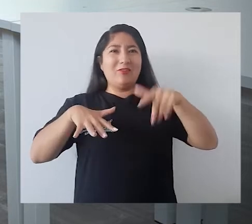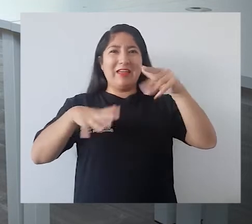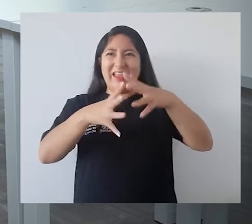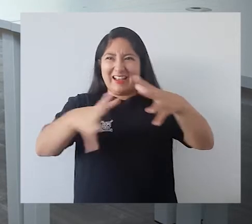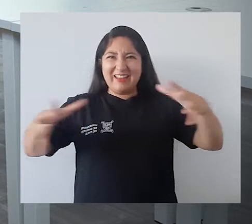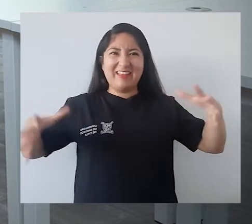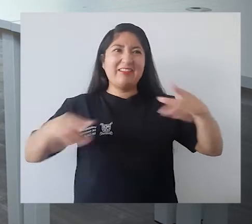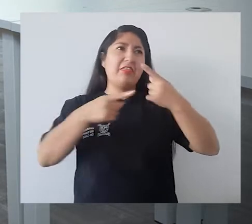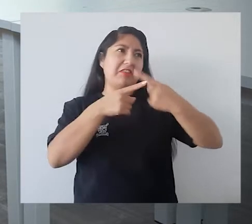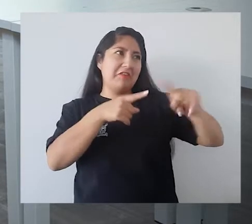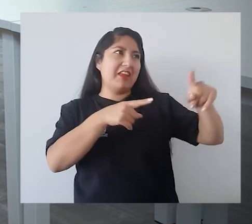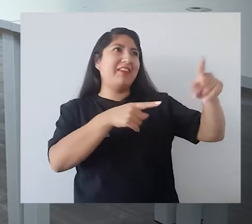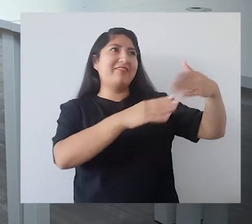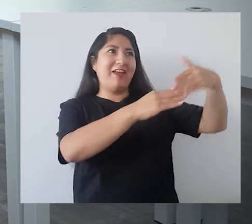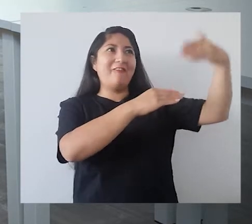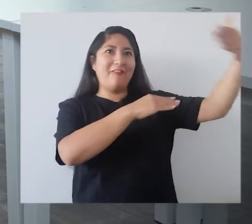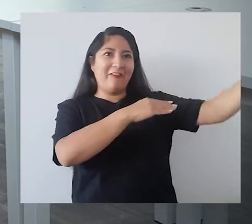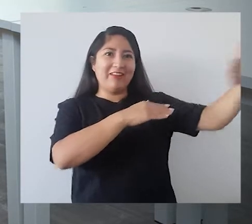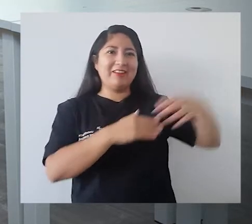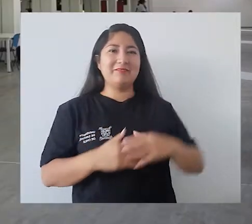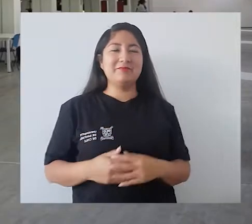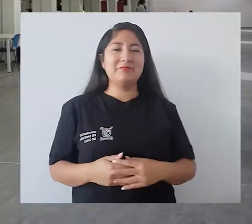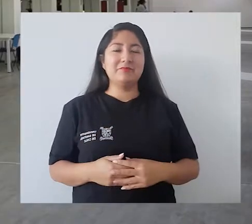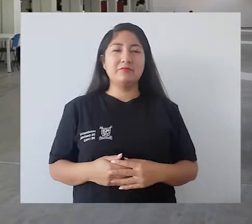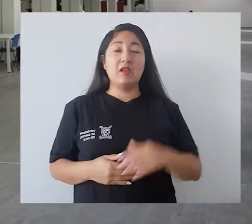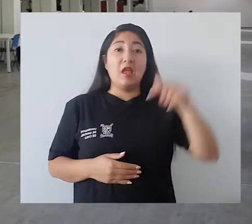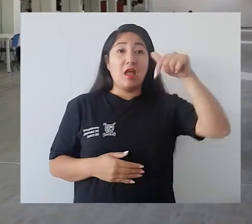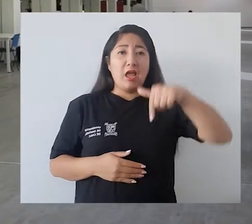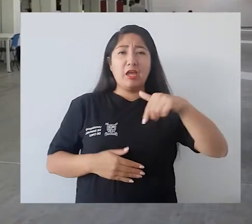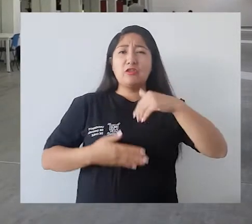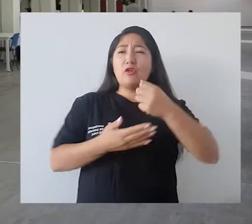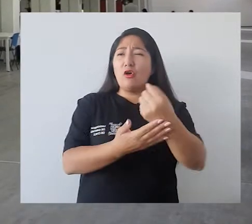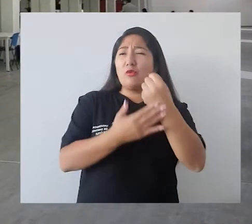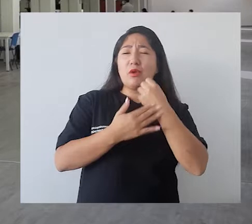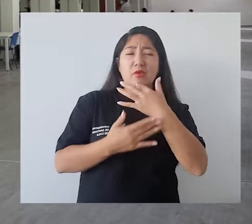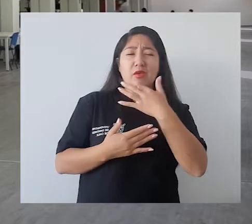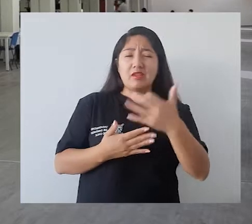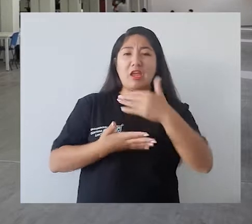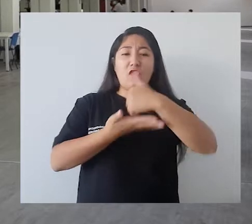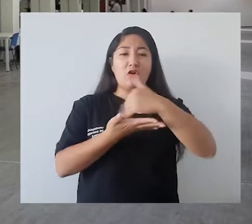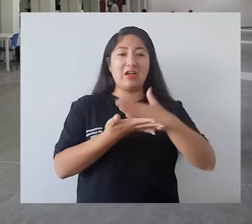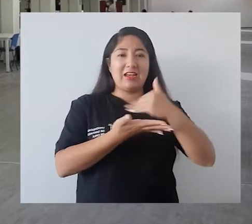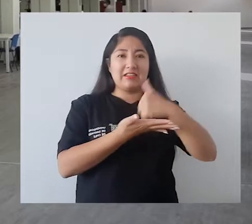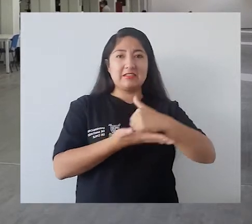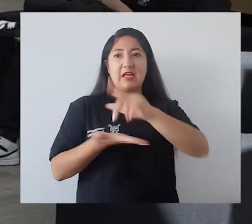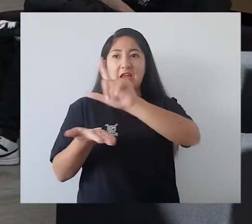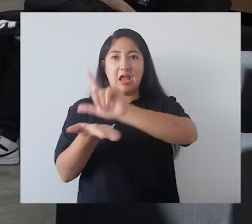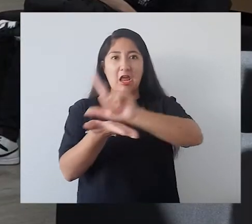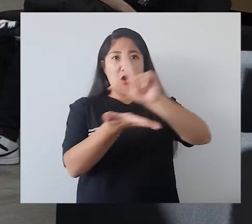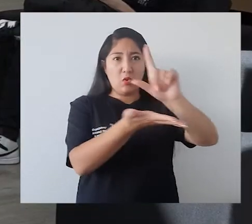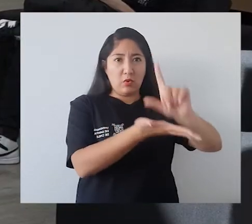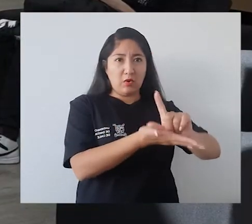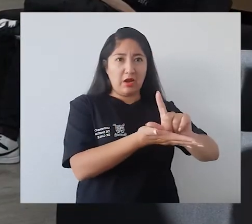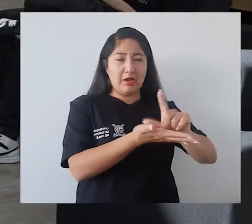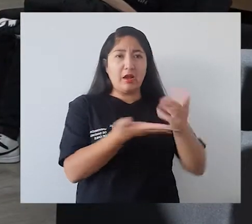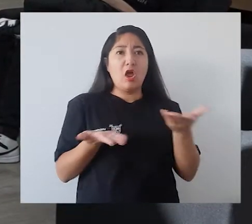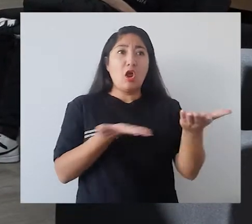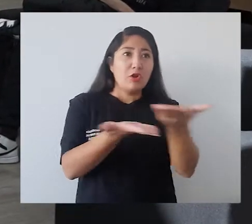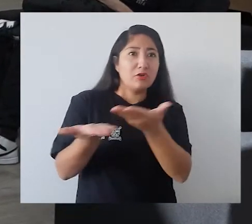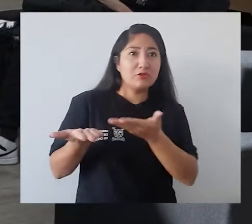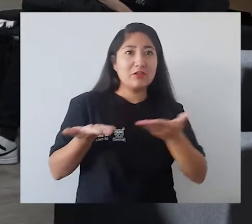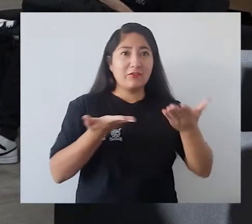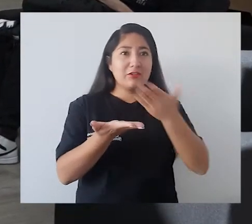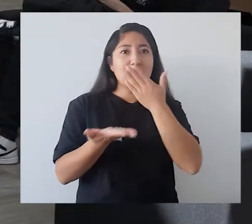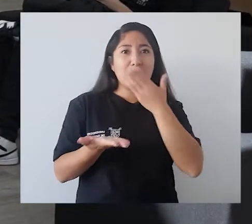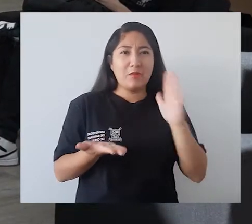biblioteca es mucho más grande a comparación de esos lugares. Esto nos ayuda a reorganizar lo que son los espacios de la biblioteca y los